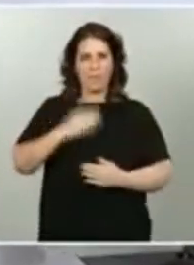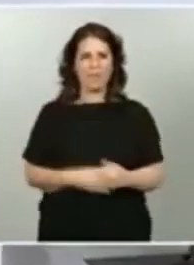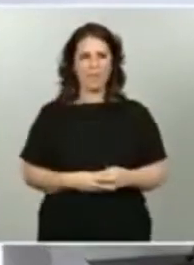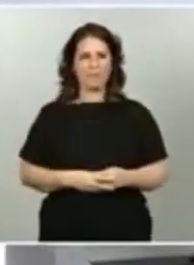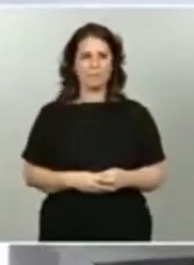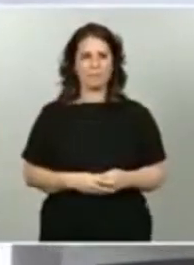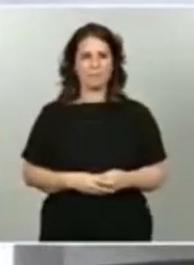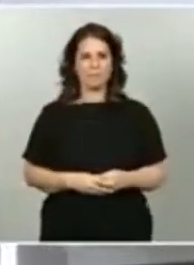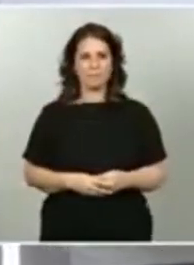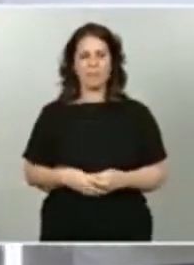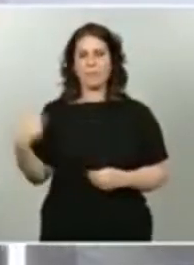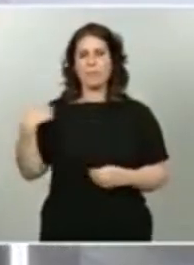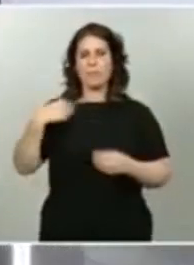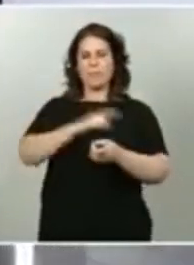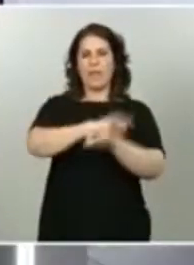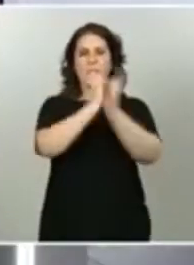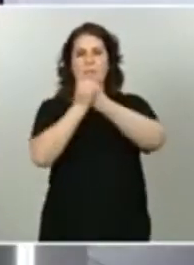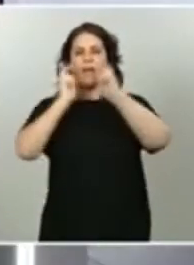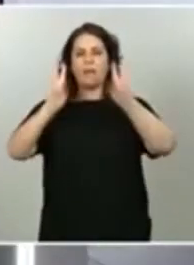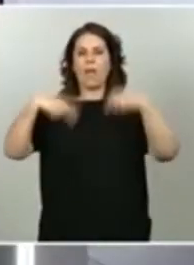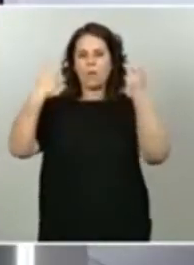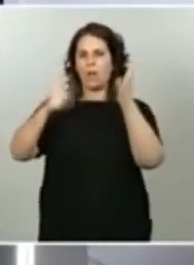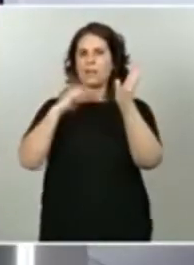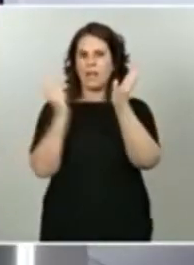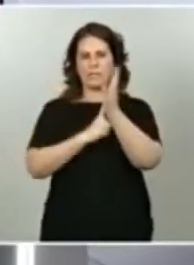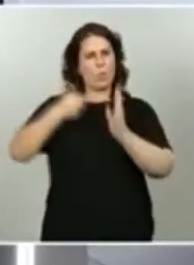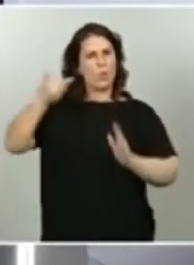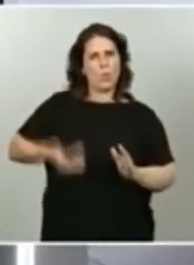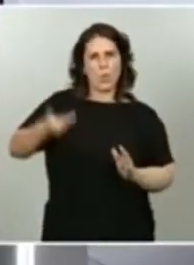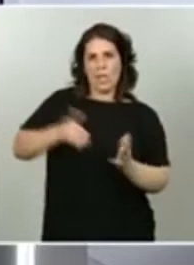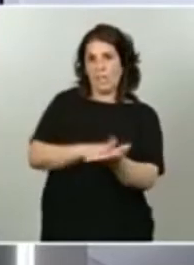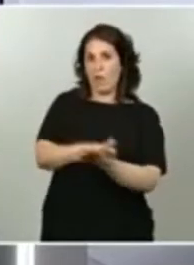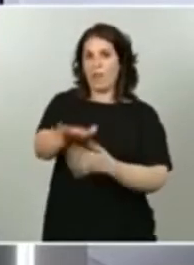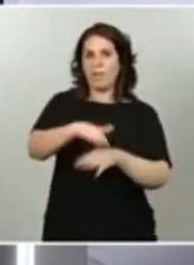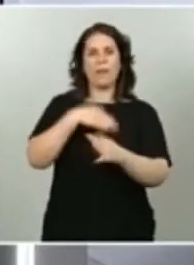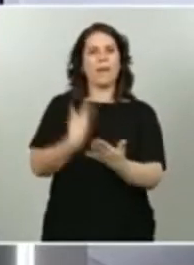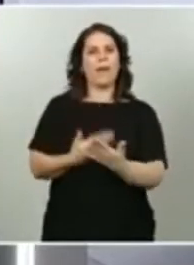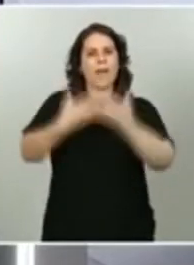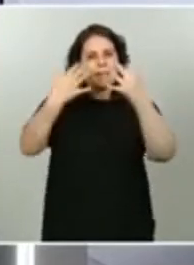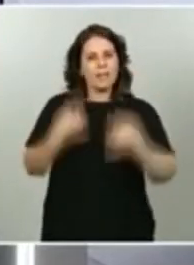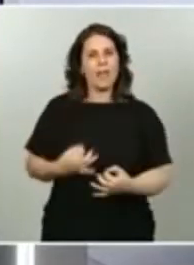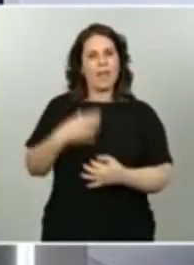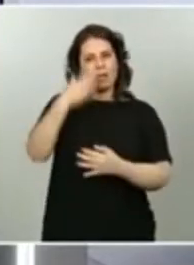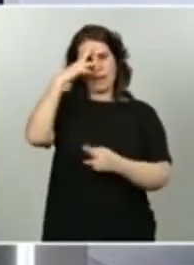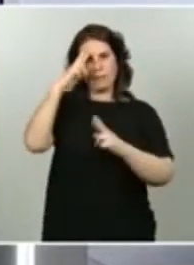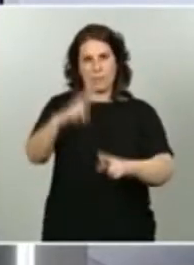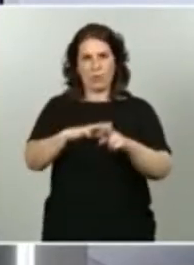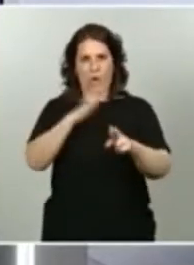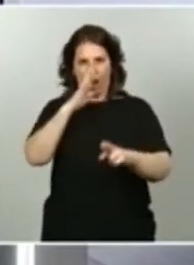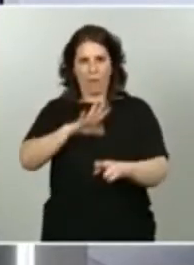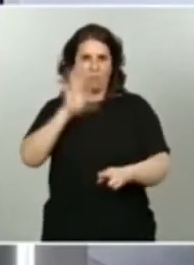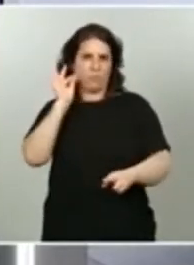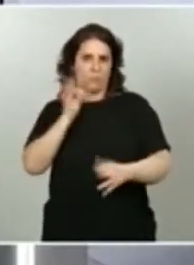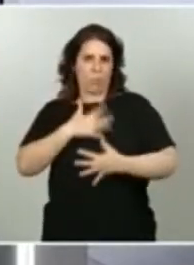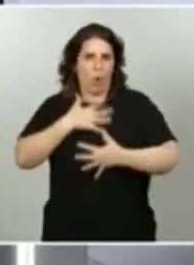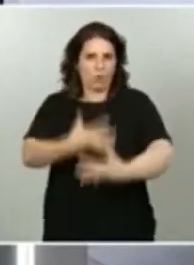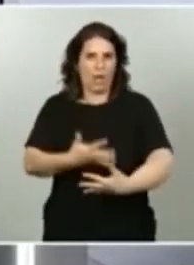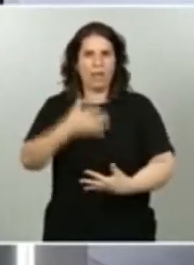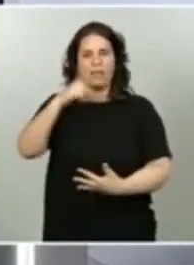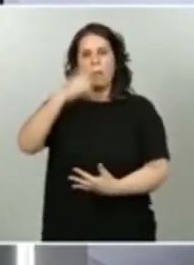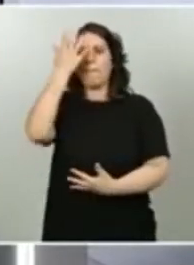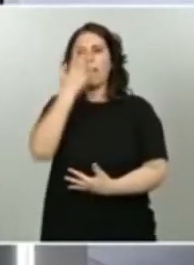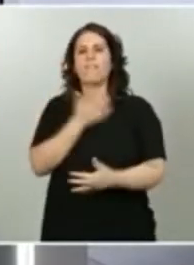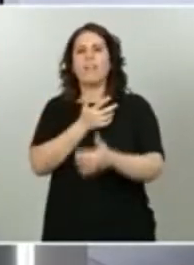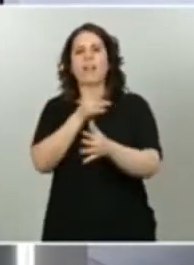legislativo, de un enorme calado, para garantizar tanto el respeto a la voluntad como las preferencias de las personas con discapacidad.